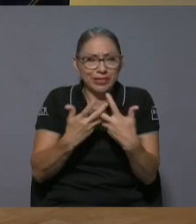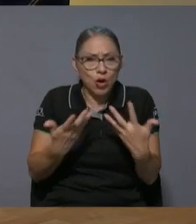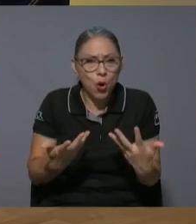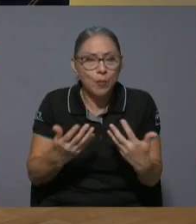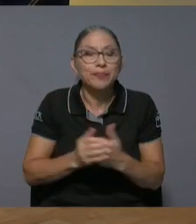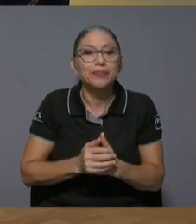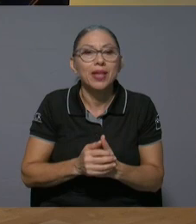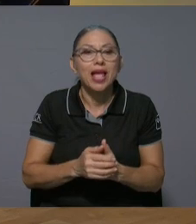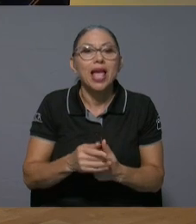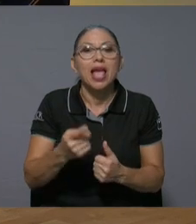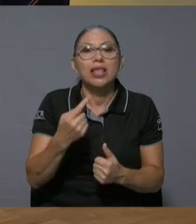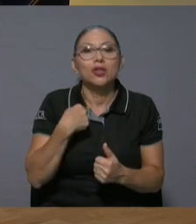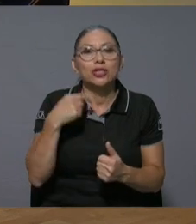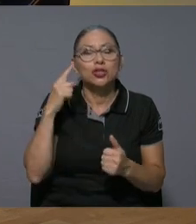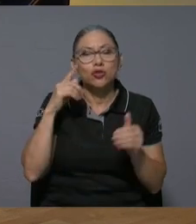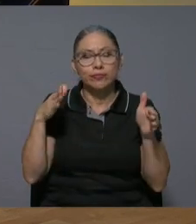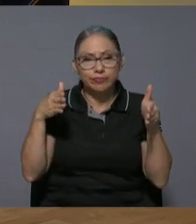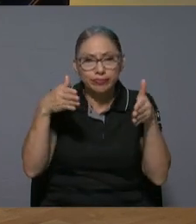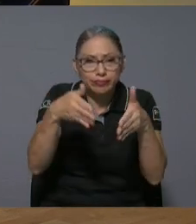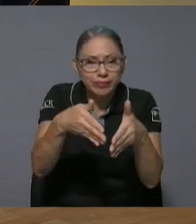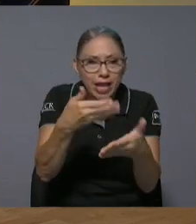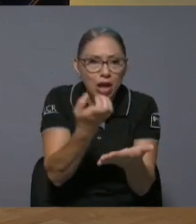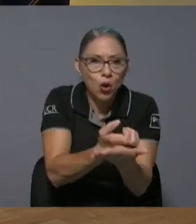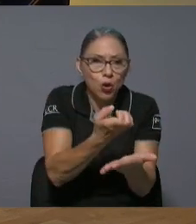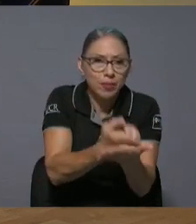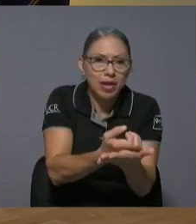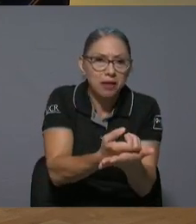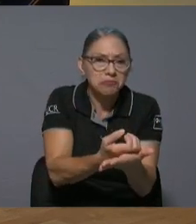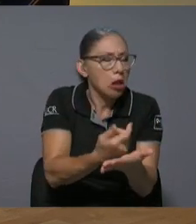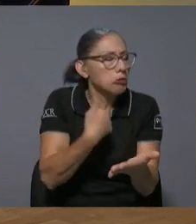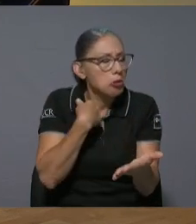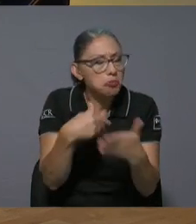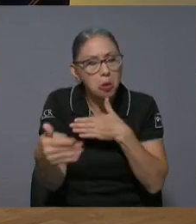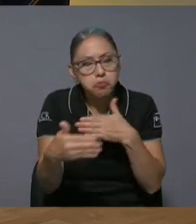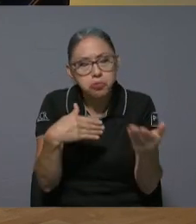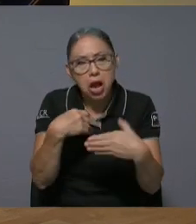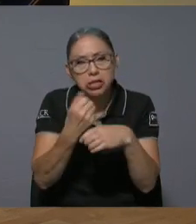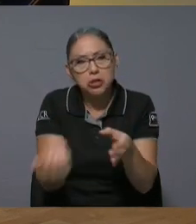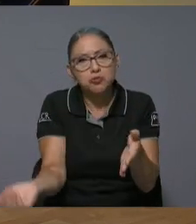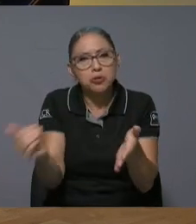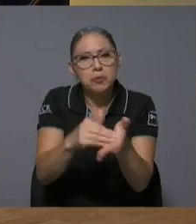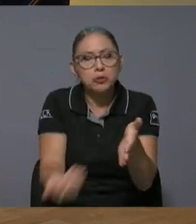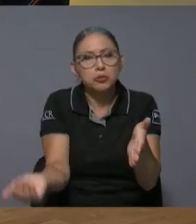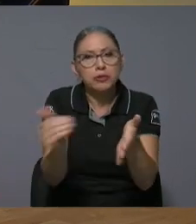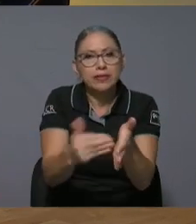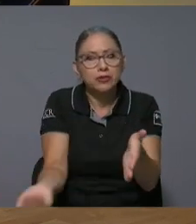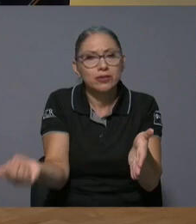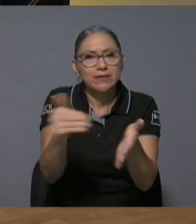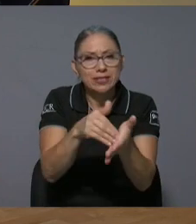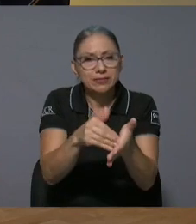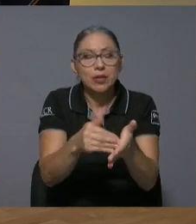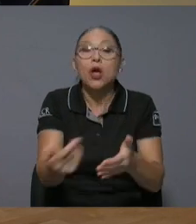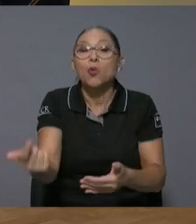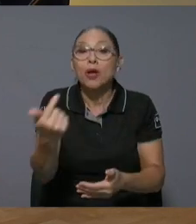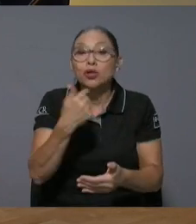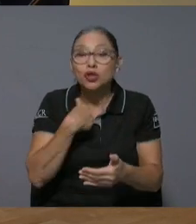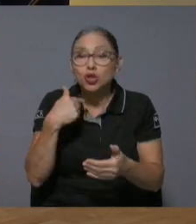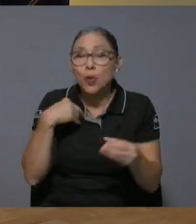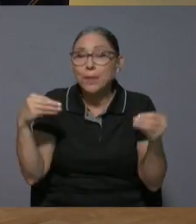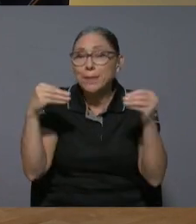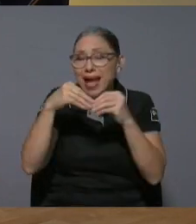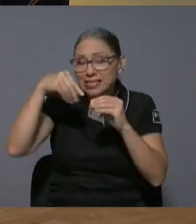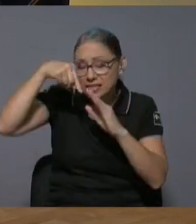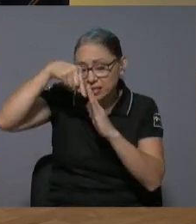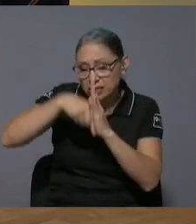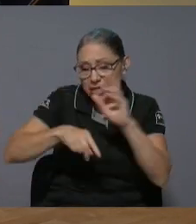me fui para economía y lo volveré a hacer una y otra vez y aquí es donde conforme me fui metiendo al tema uno siempre escuchaba